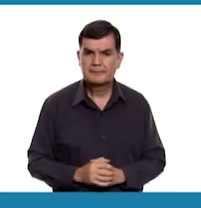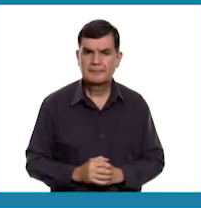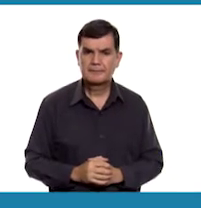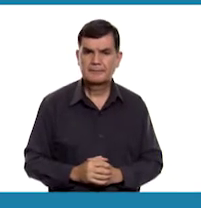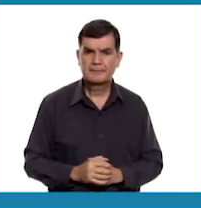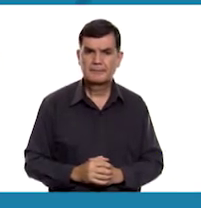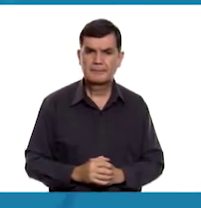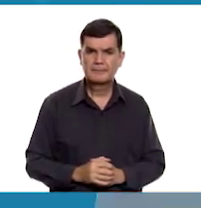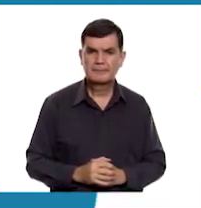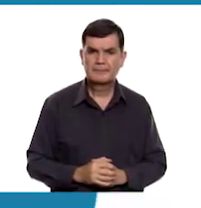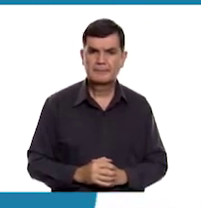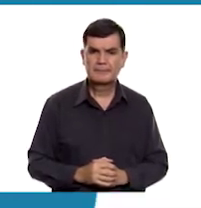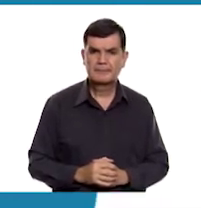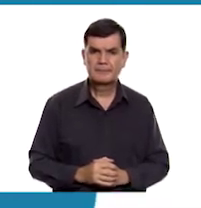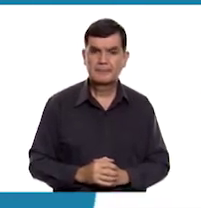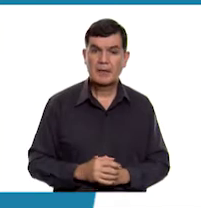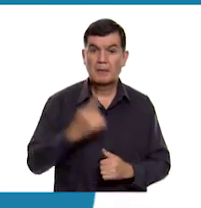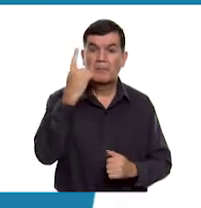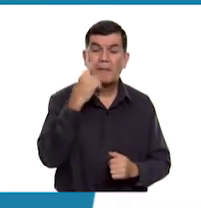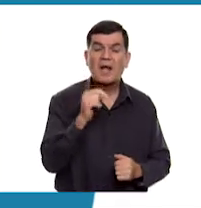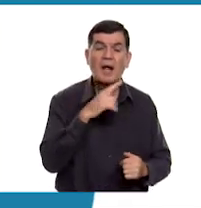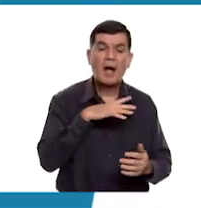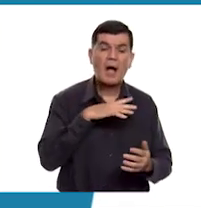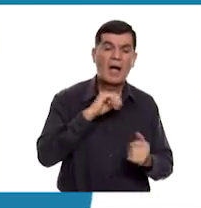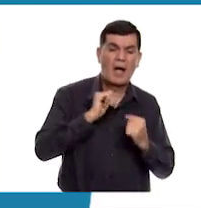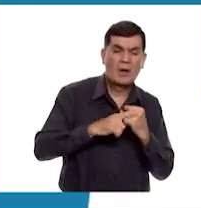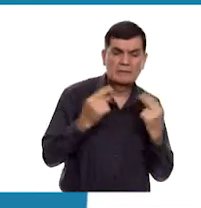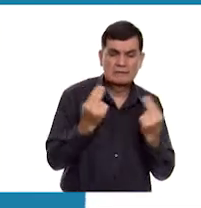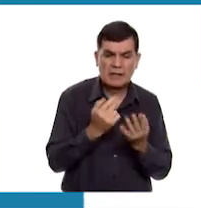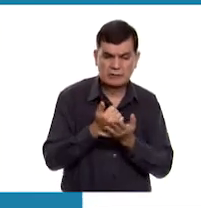¡Hasta la próxima,